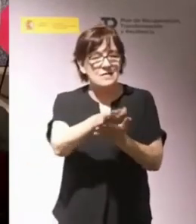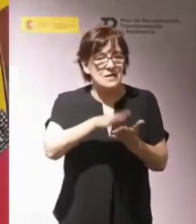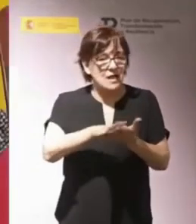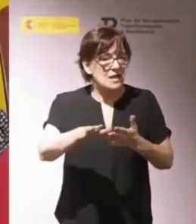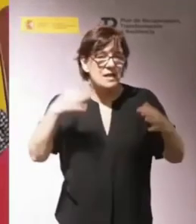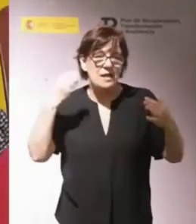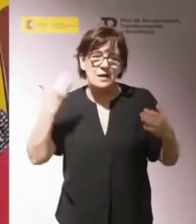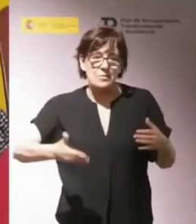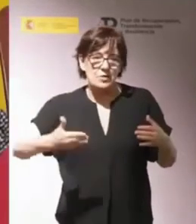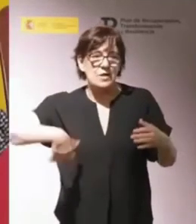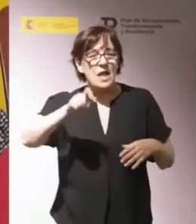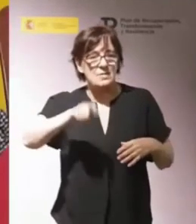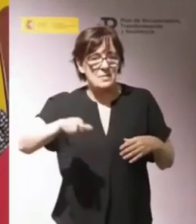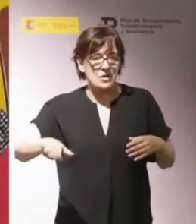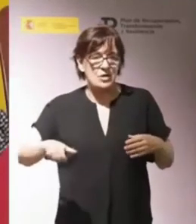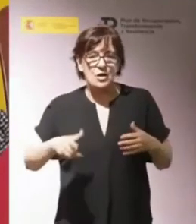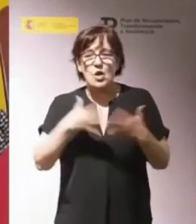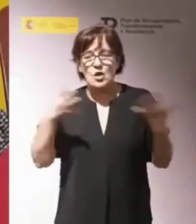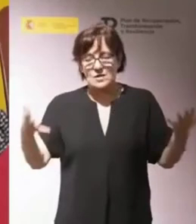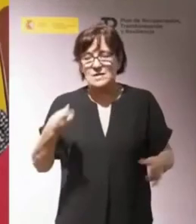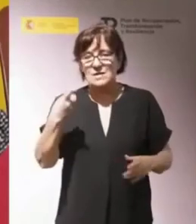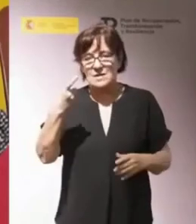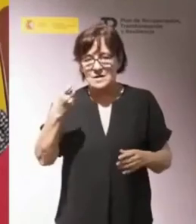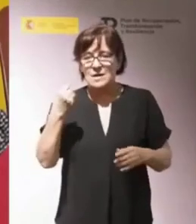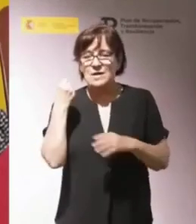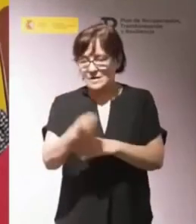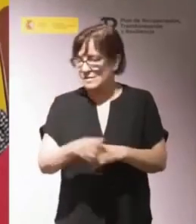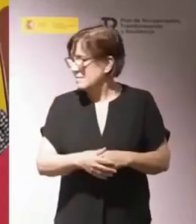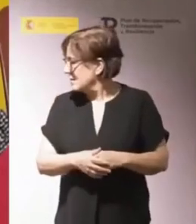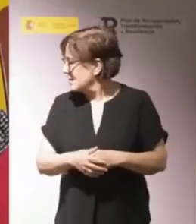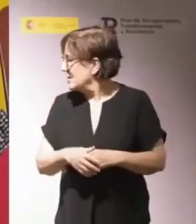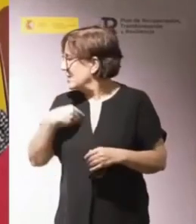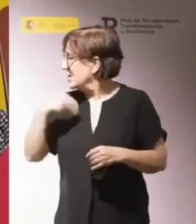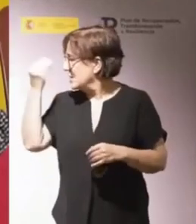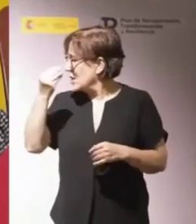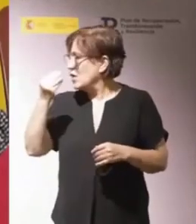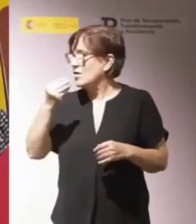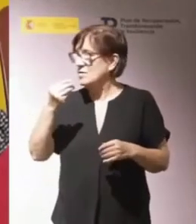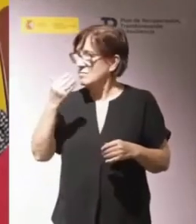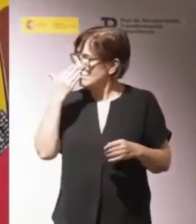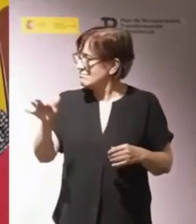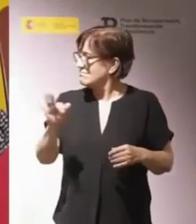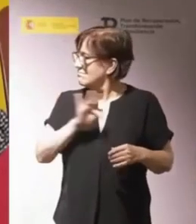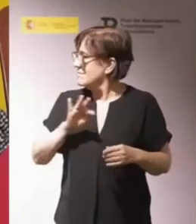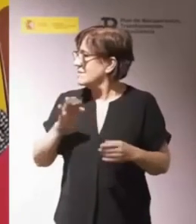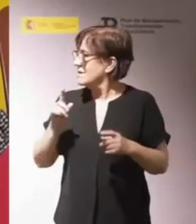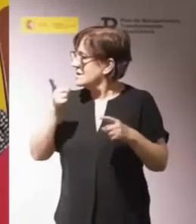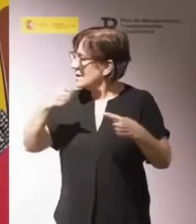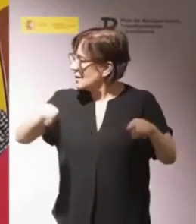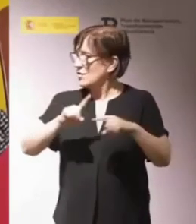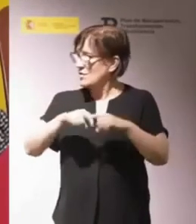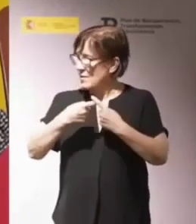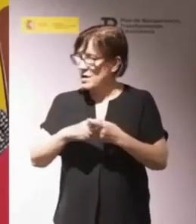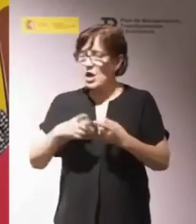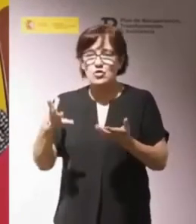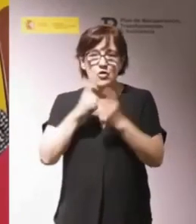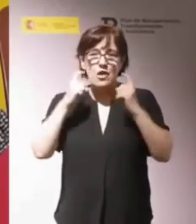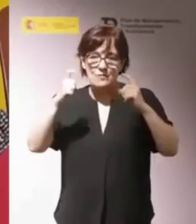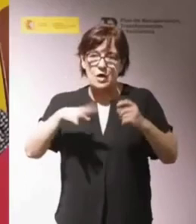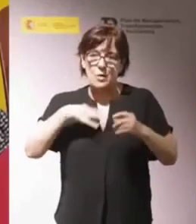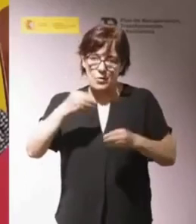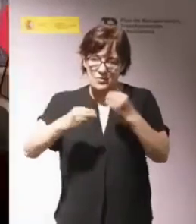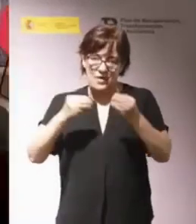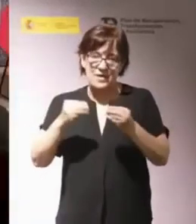brutal en las personas con grandes necesidades de apoyo y que yo creo que se merecen ellos y sus familias todo el esfuerzo que podamos hacer.